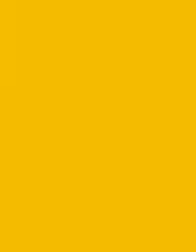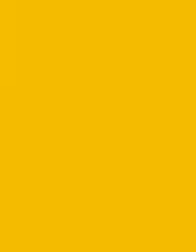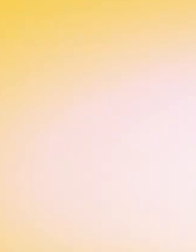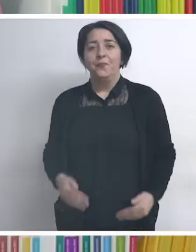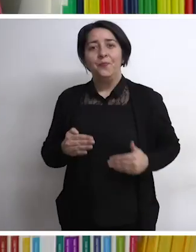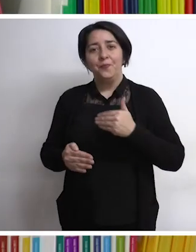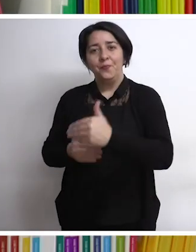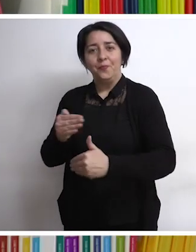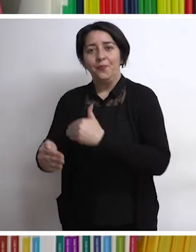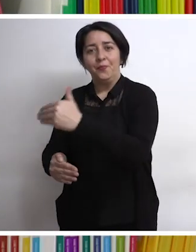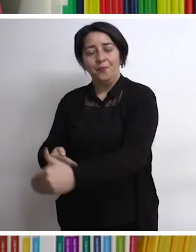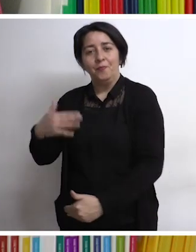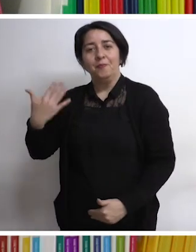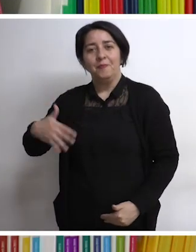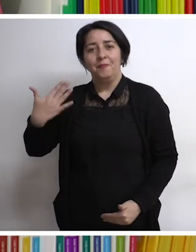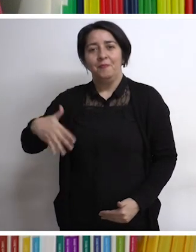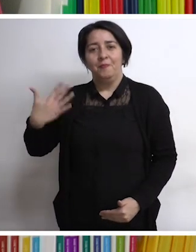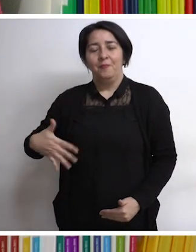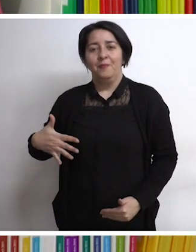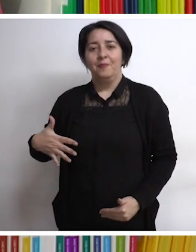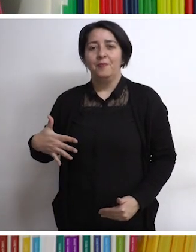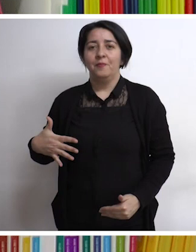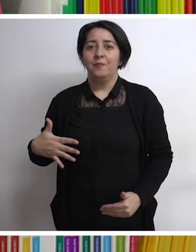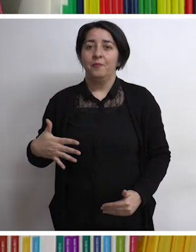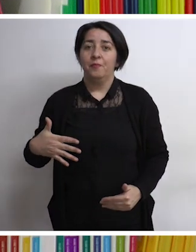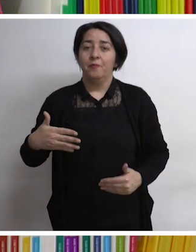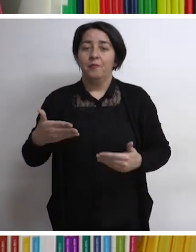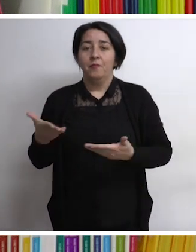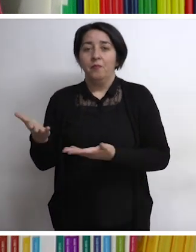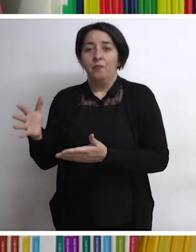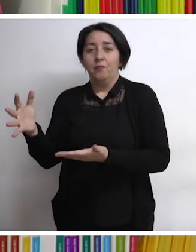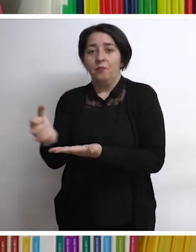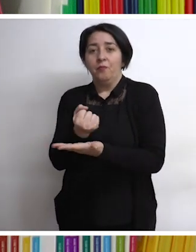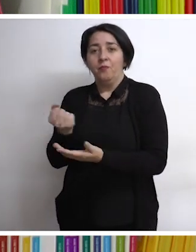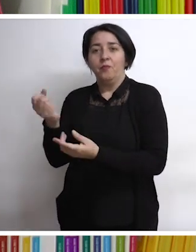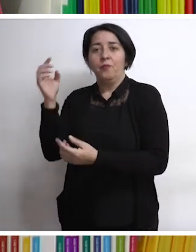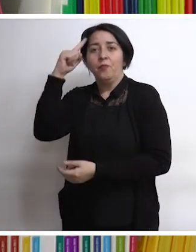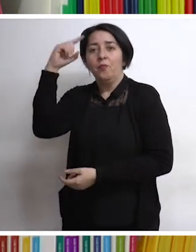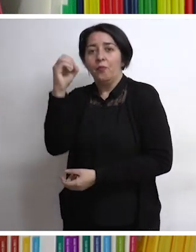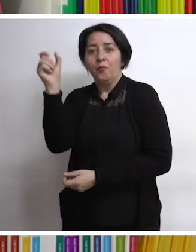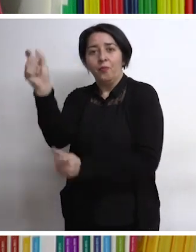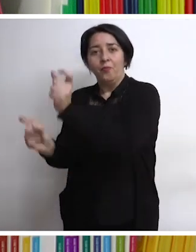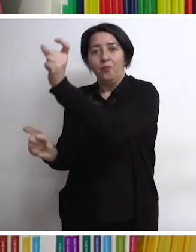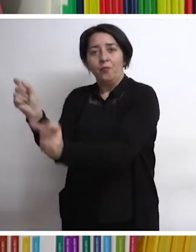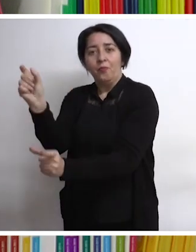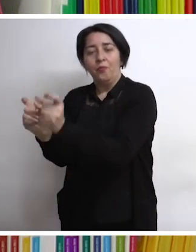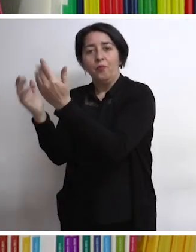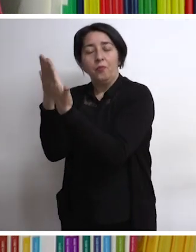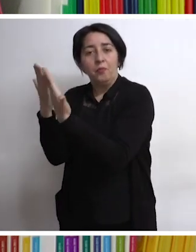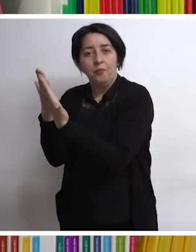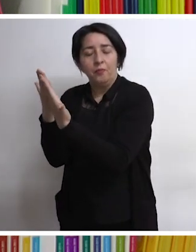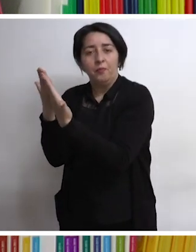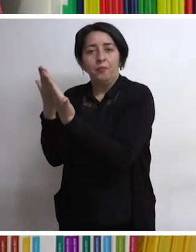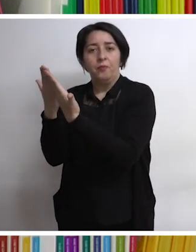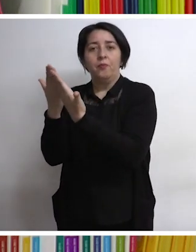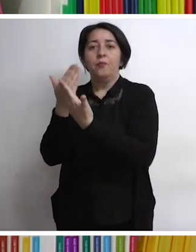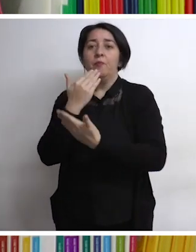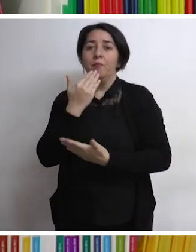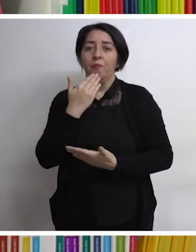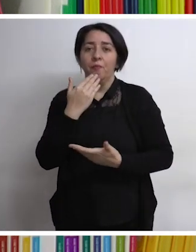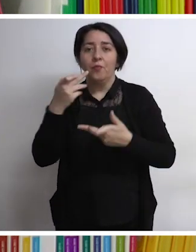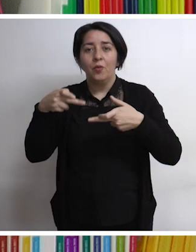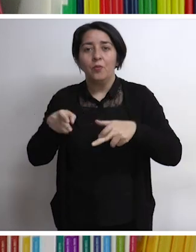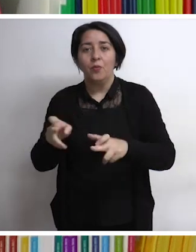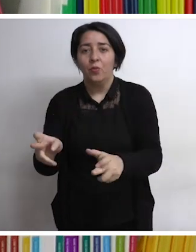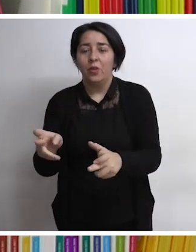Es un proceso importante porque además de entregar la opinión de los estudiantes, se entrega la